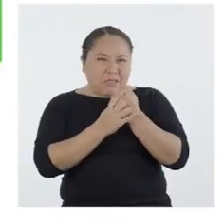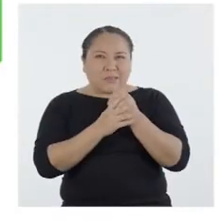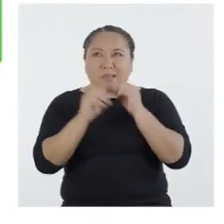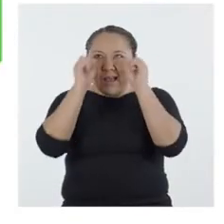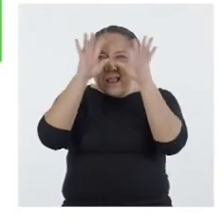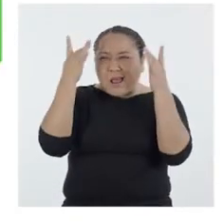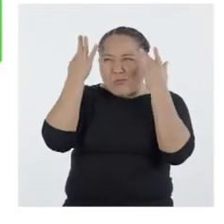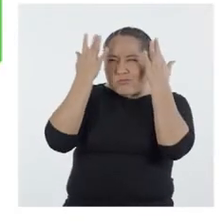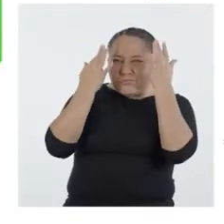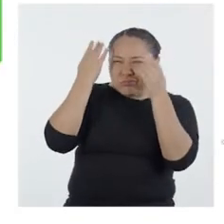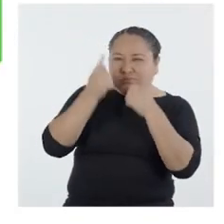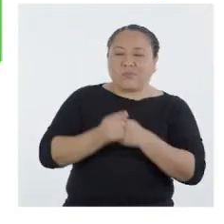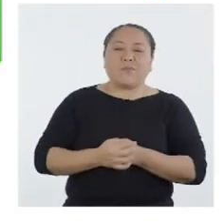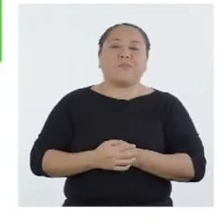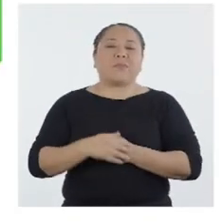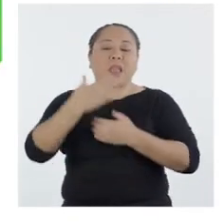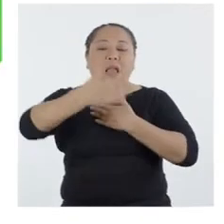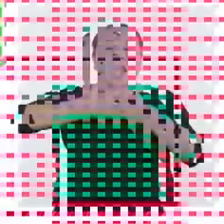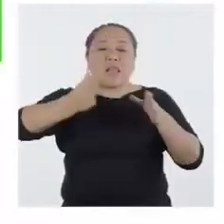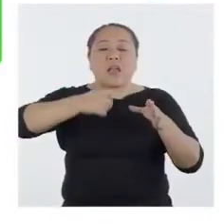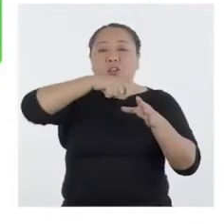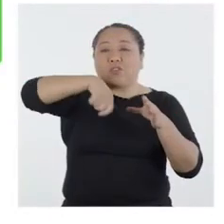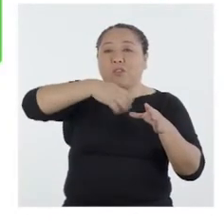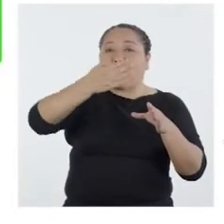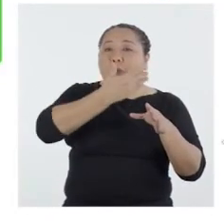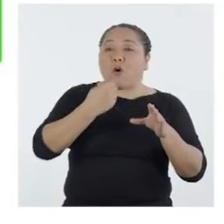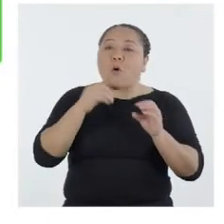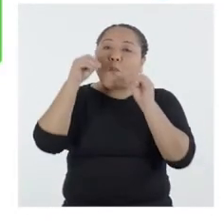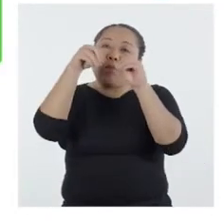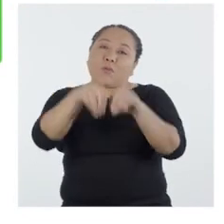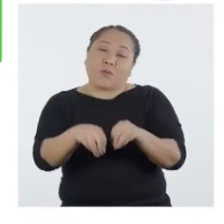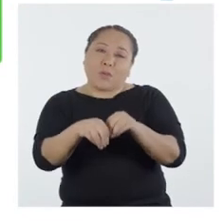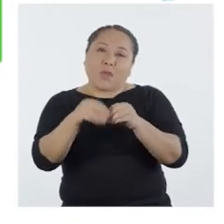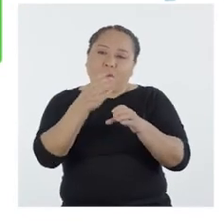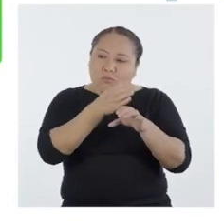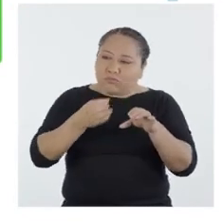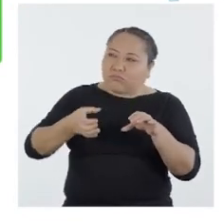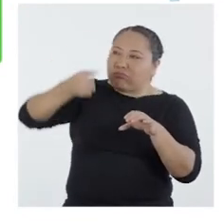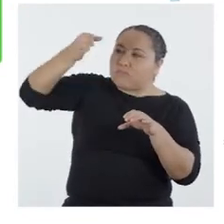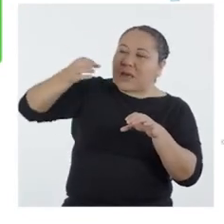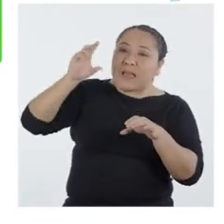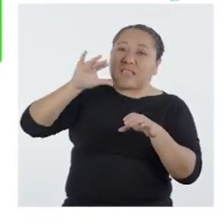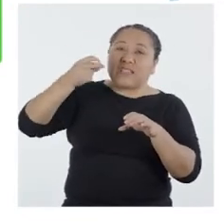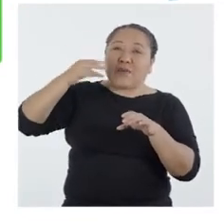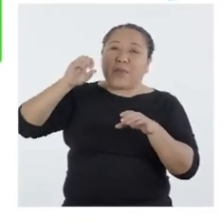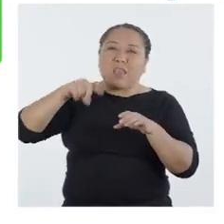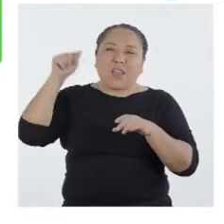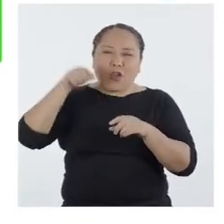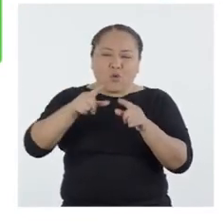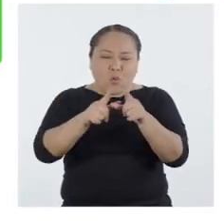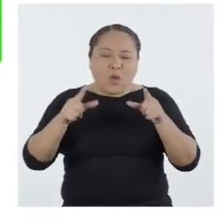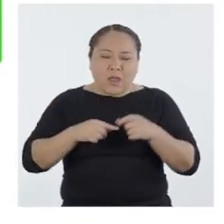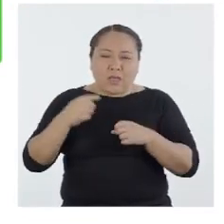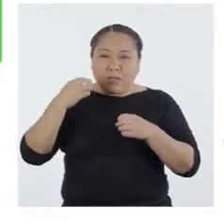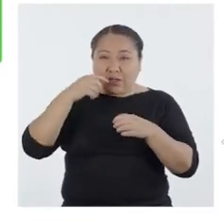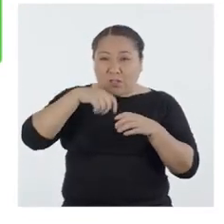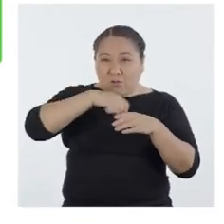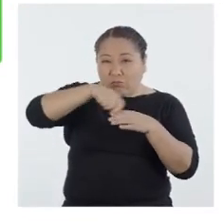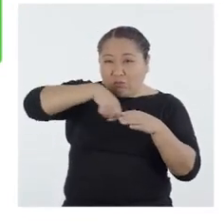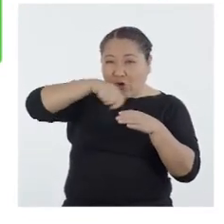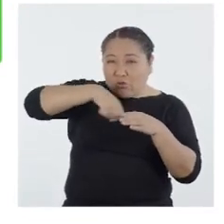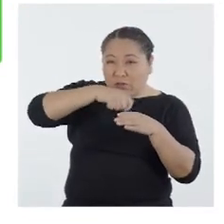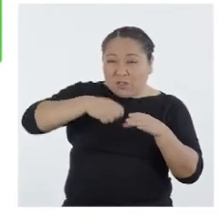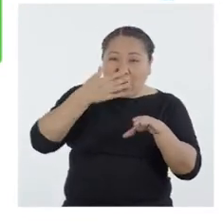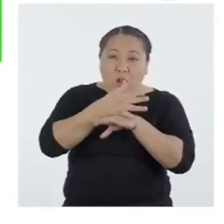ingeniosas y creativas. La cocina mejorada o la implementación de chimeneas en hogares donde se acostumbra a cocinar con